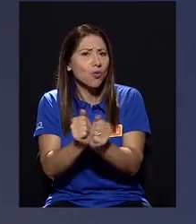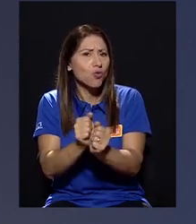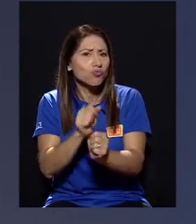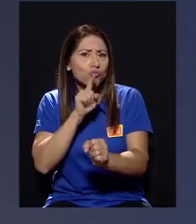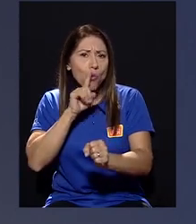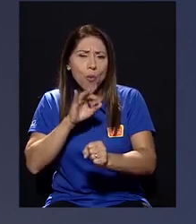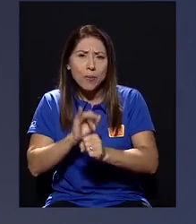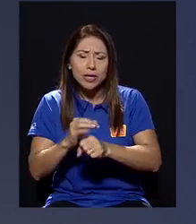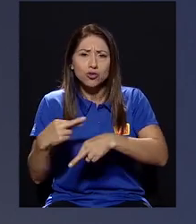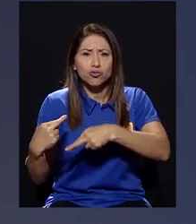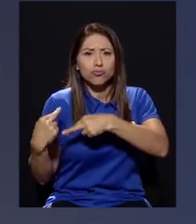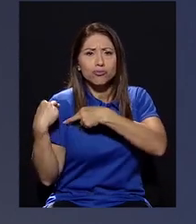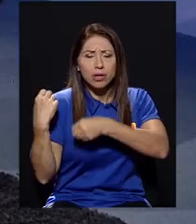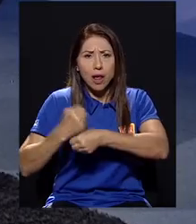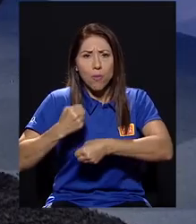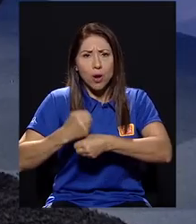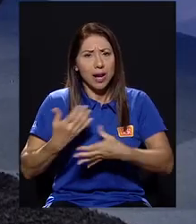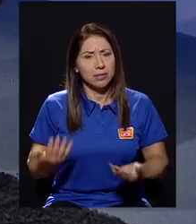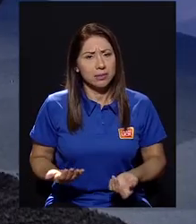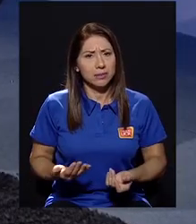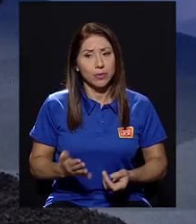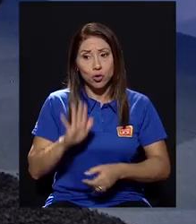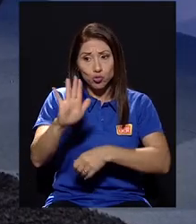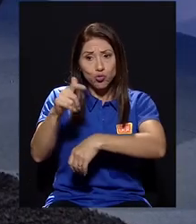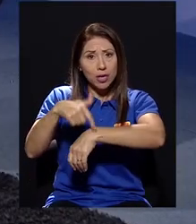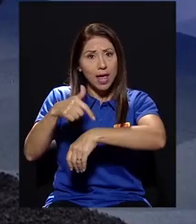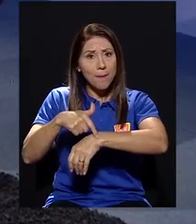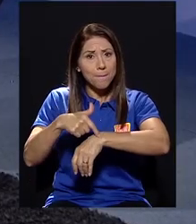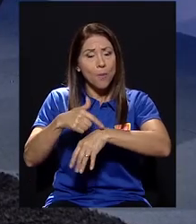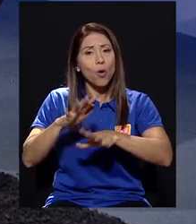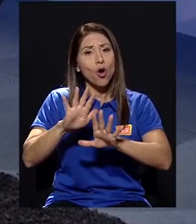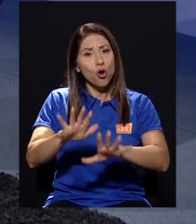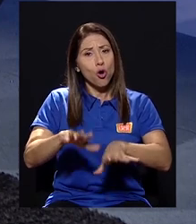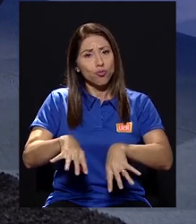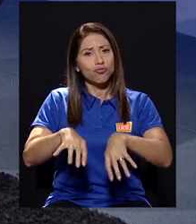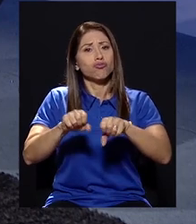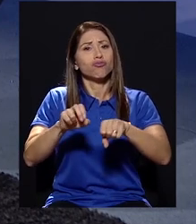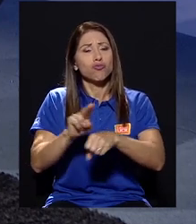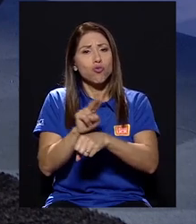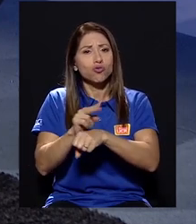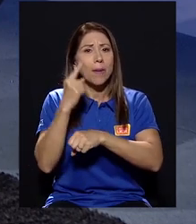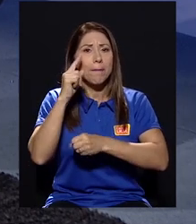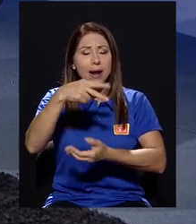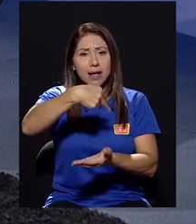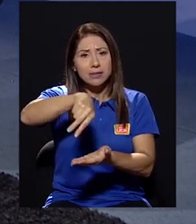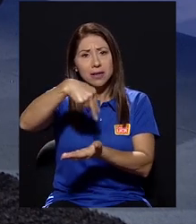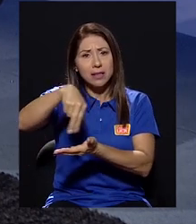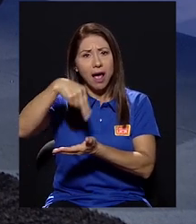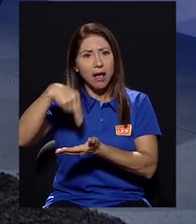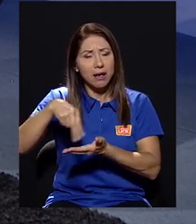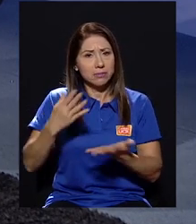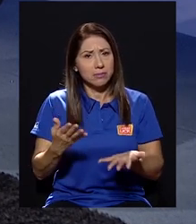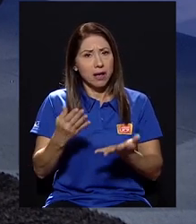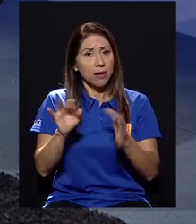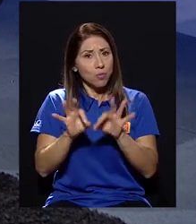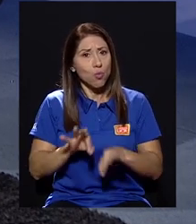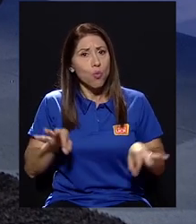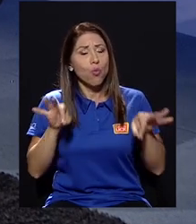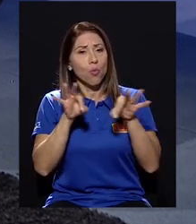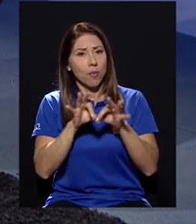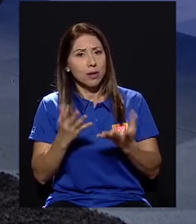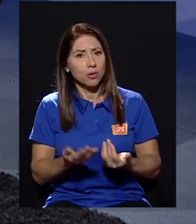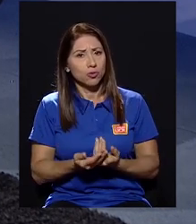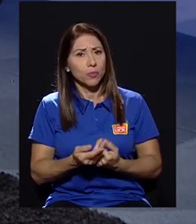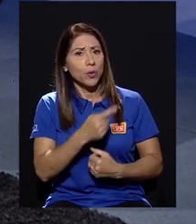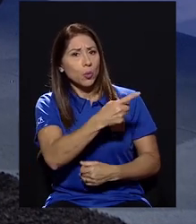compromisos laborales y dejan de sus tiempos para hacer danza. Y que creo que eso es muy, muy valioso, porque como